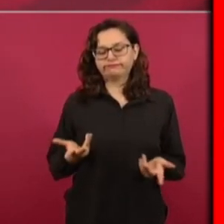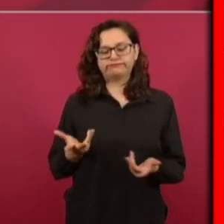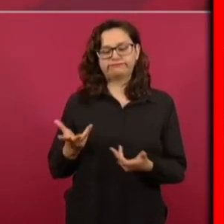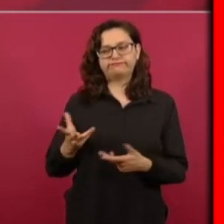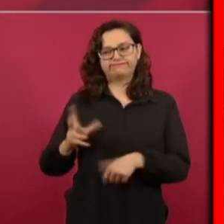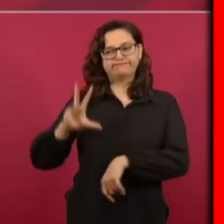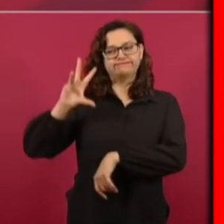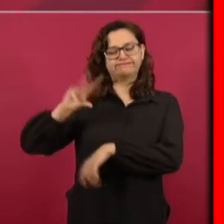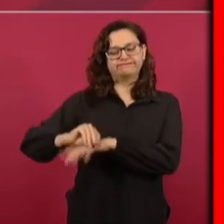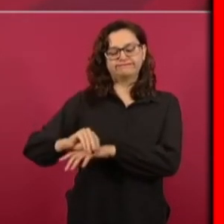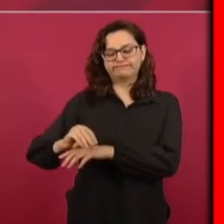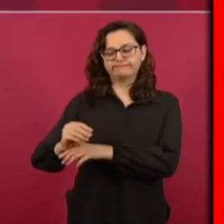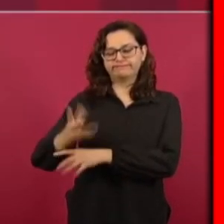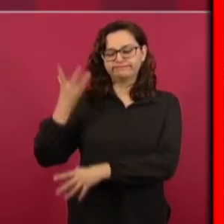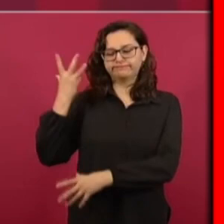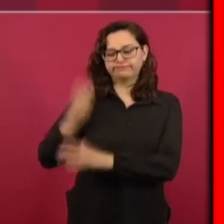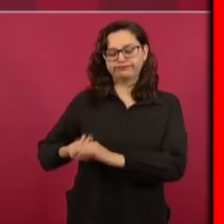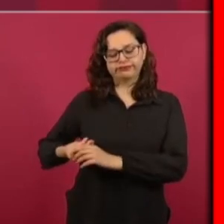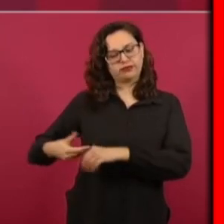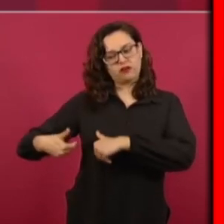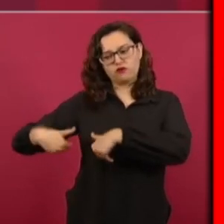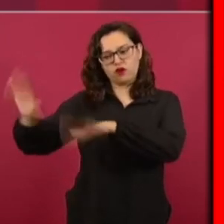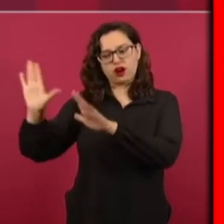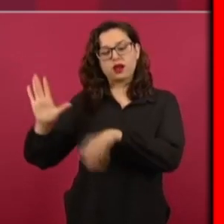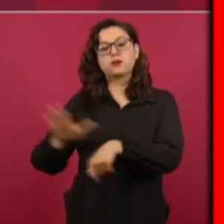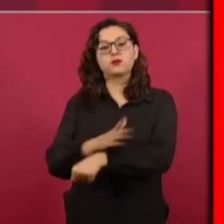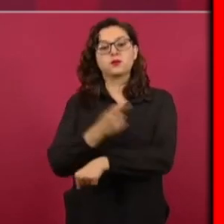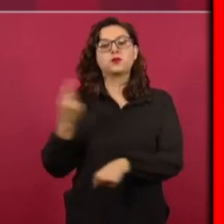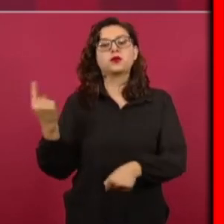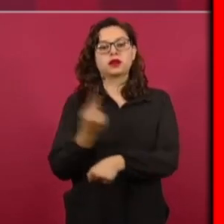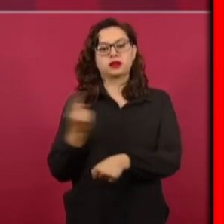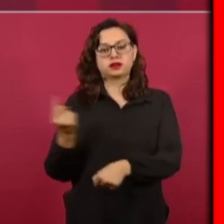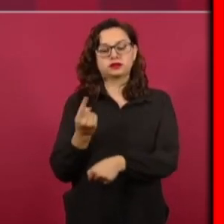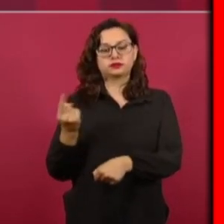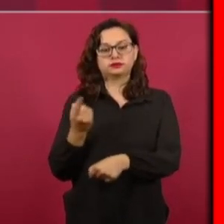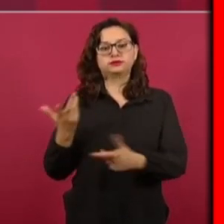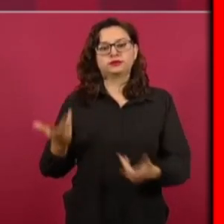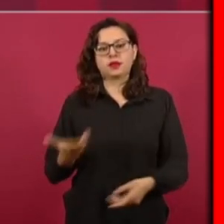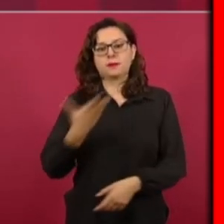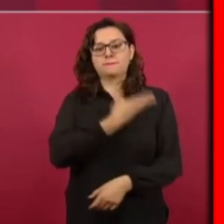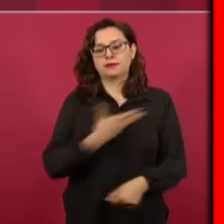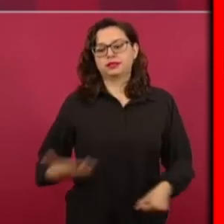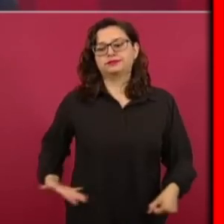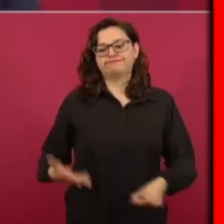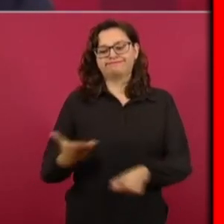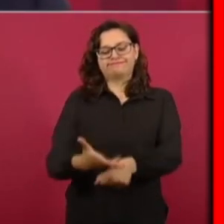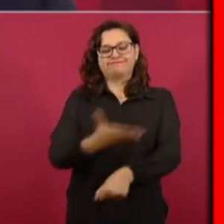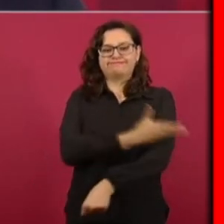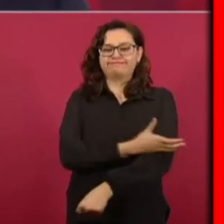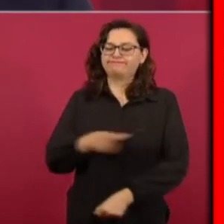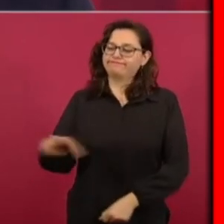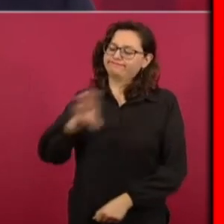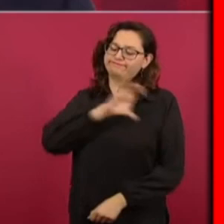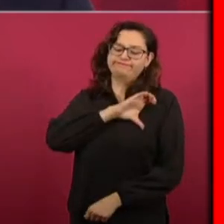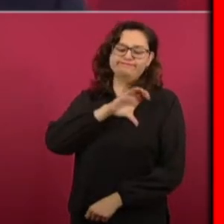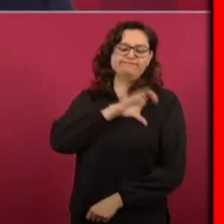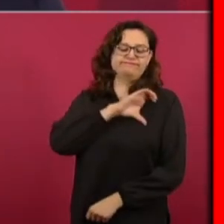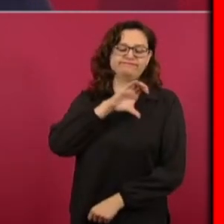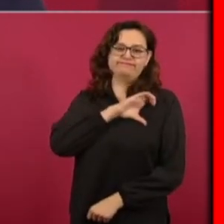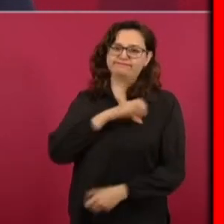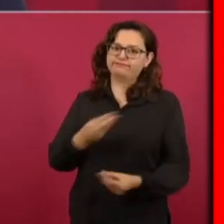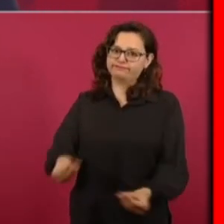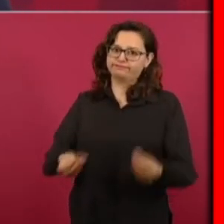porque le tenía mucho afecto el presidente Madero a Francisco Vich